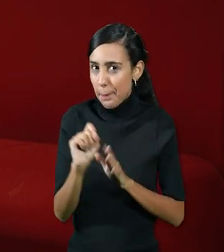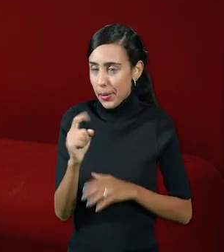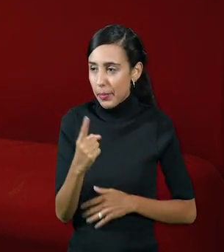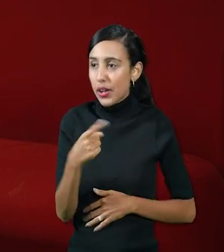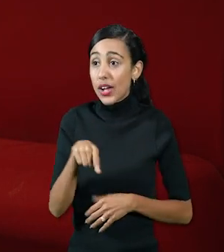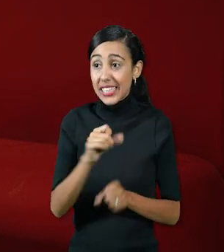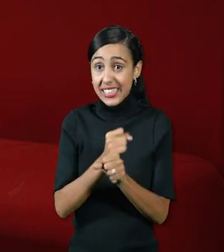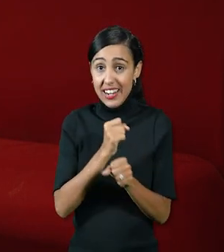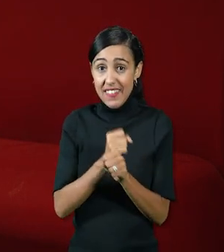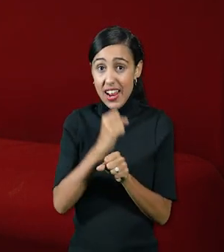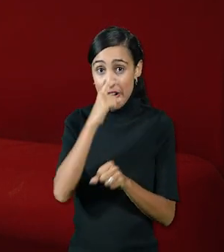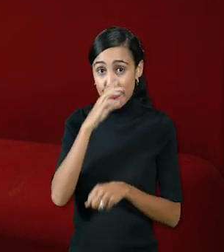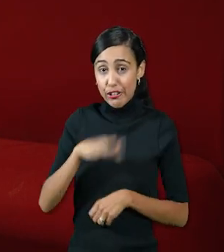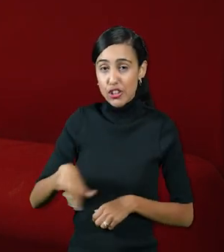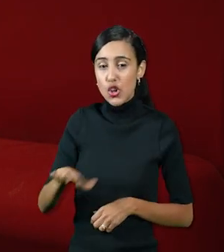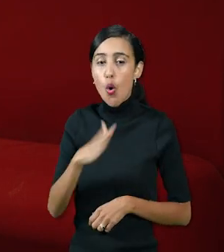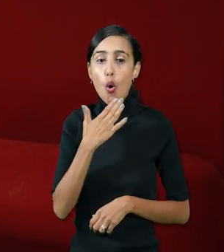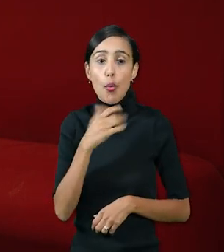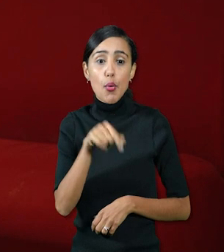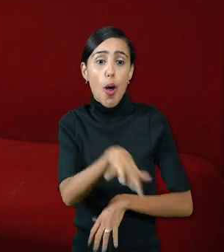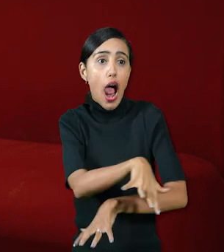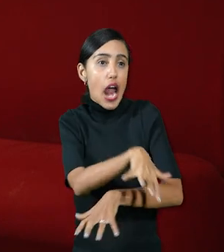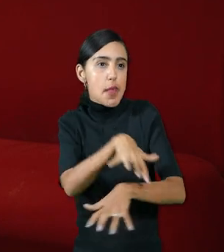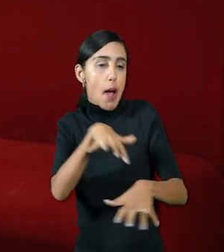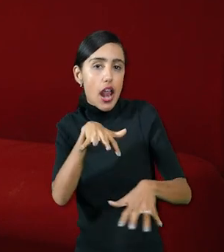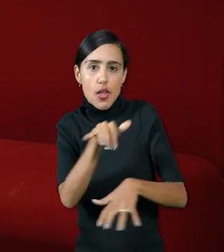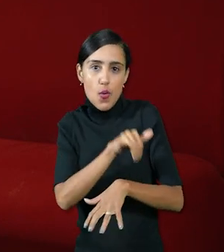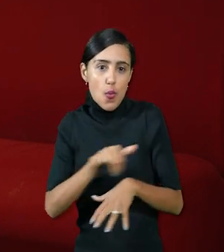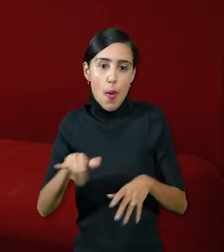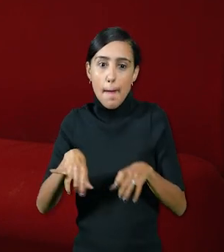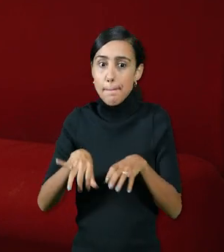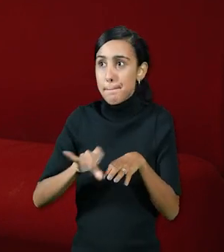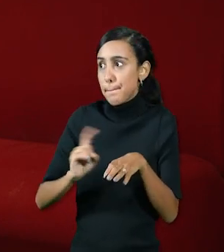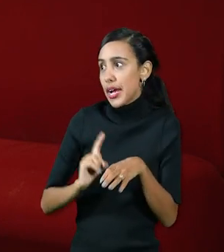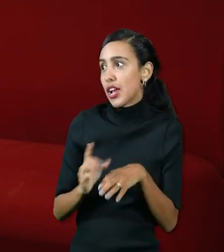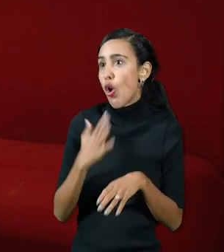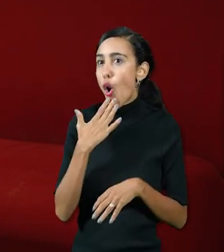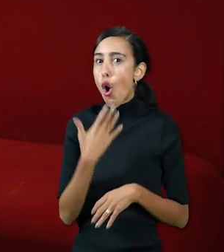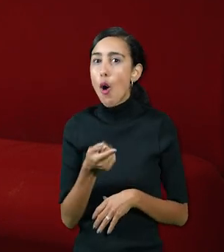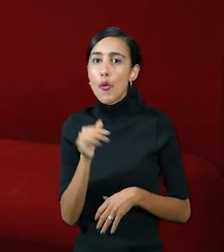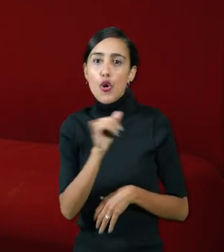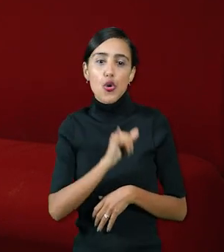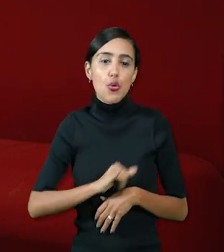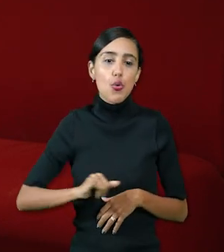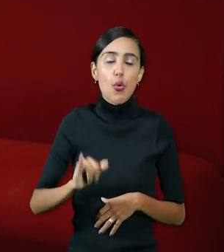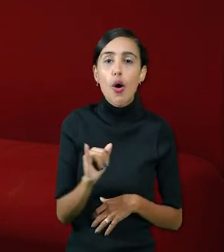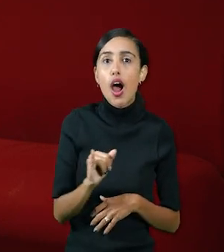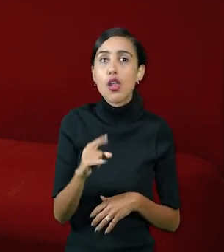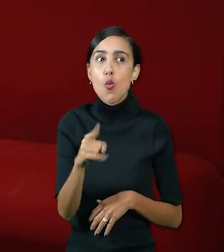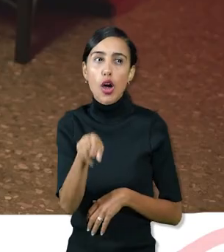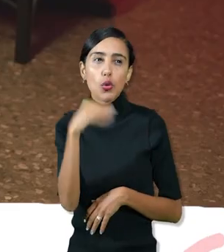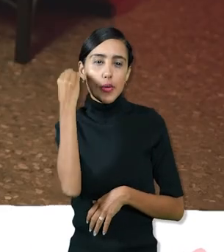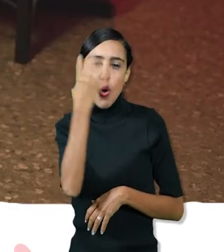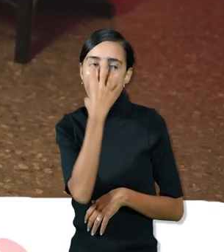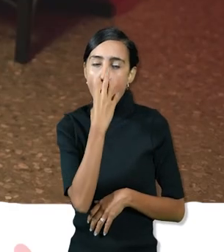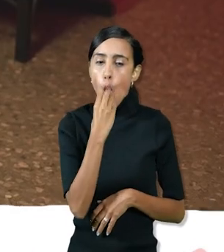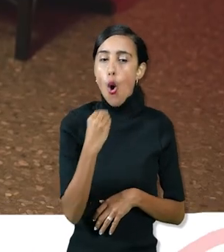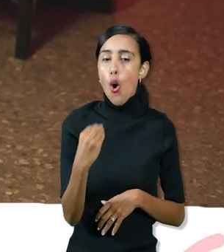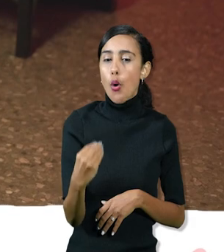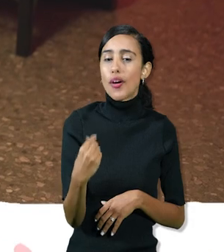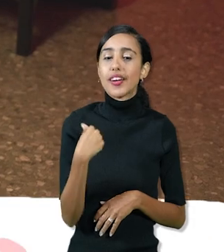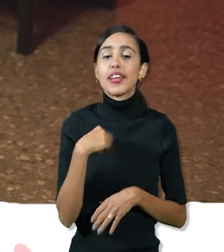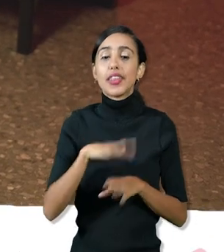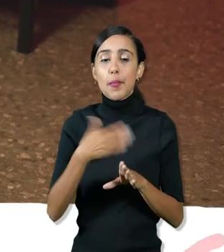se trabaje con los niños como si fueran animales por ejemplo como si fueran perros o como si fueran lobos y entonces